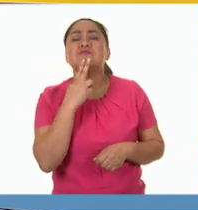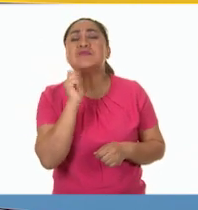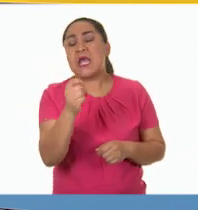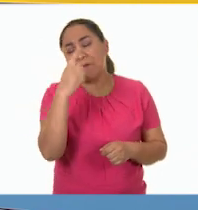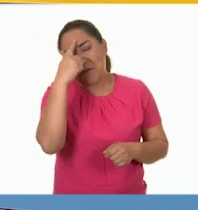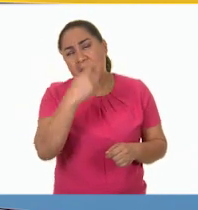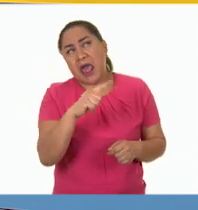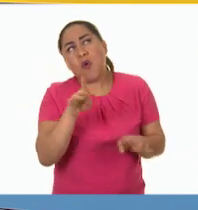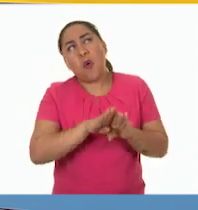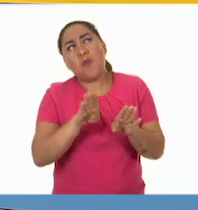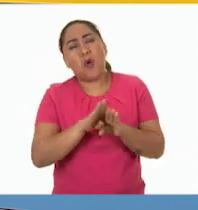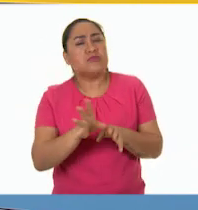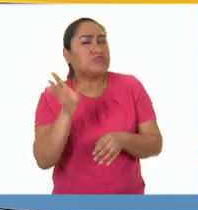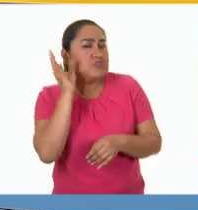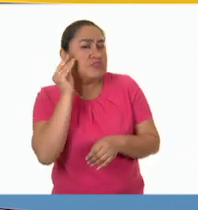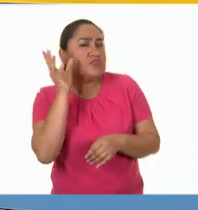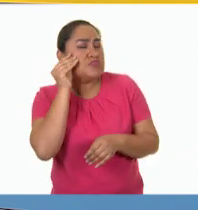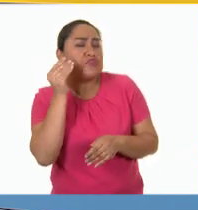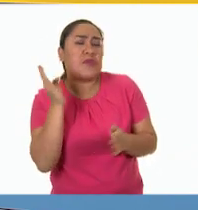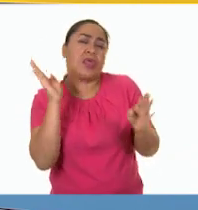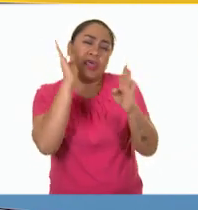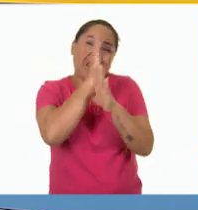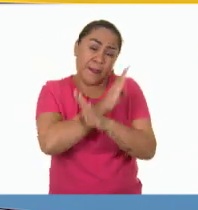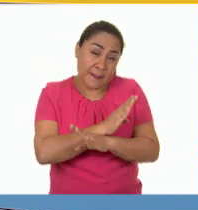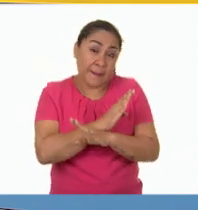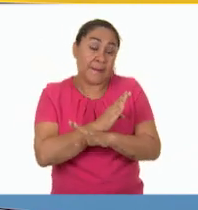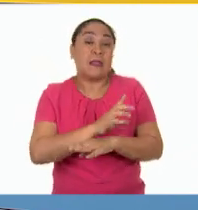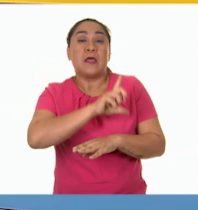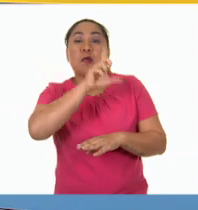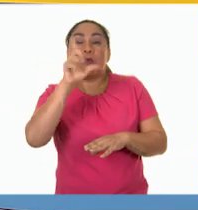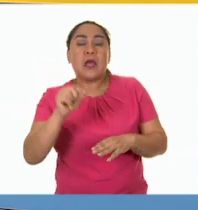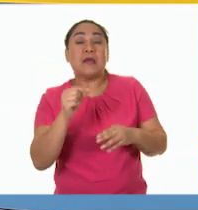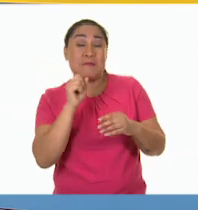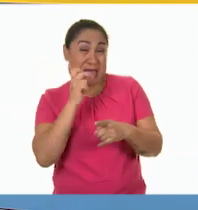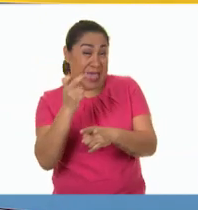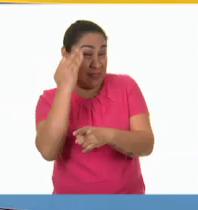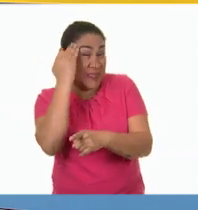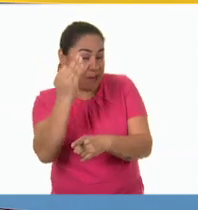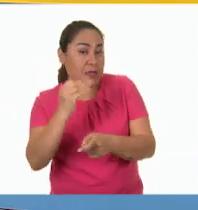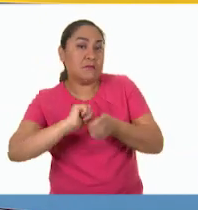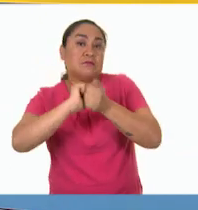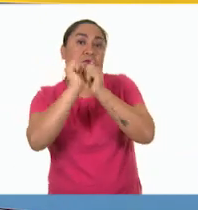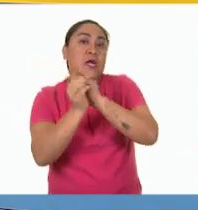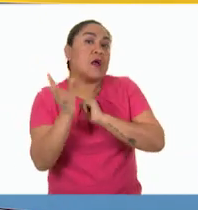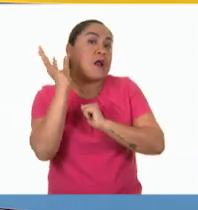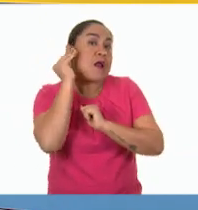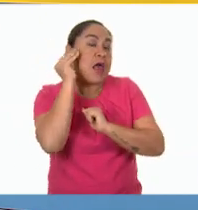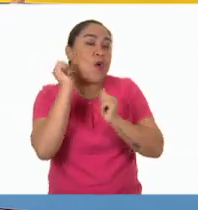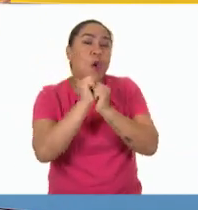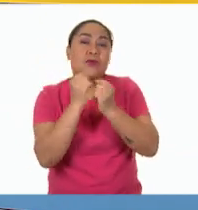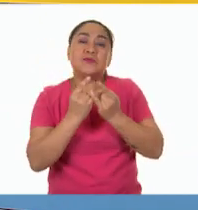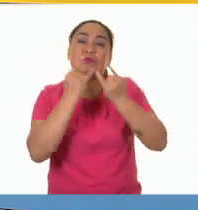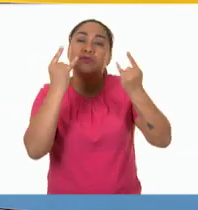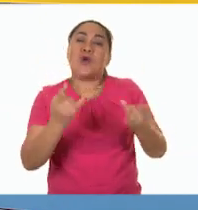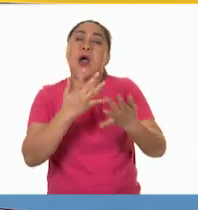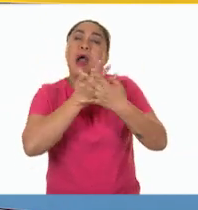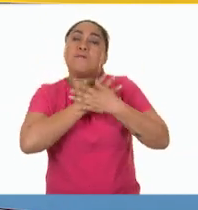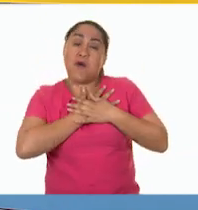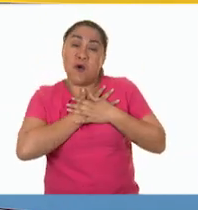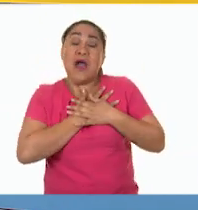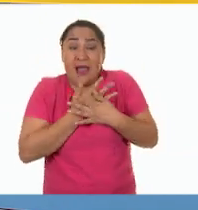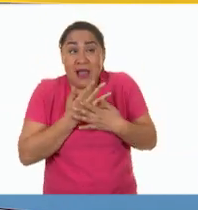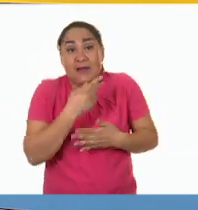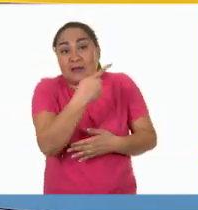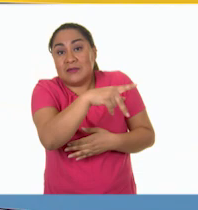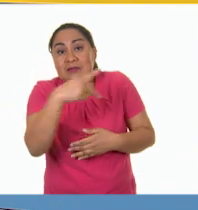entretenimiento. Y en esta época también surgieron las radionovelas, las cuales se convirtieron en uno de los principales pasatiempos para